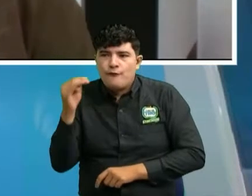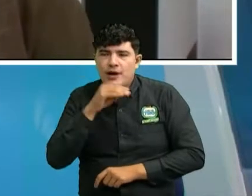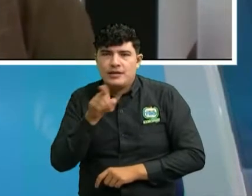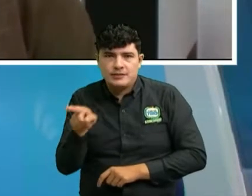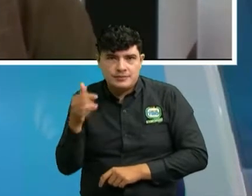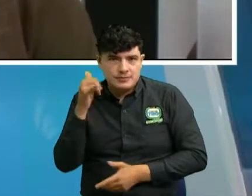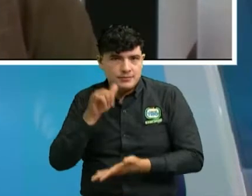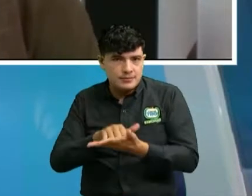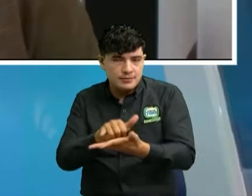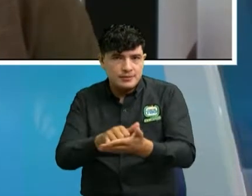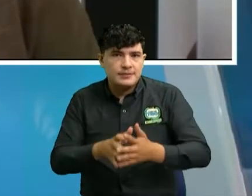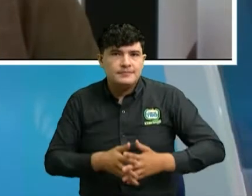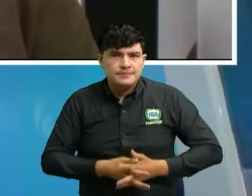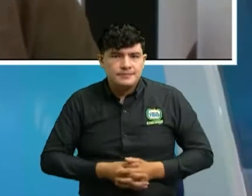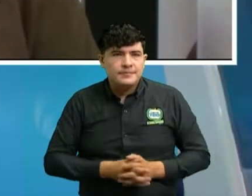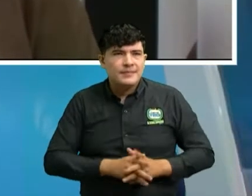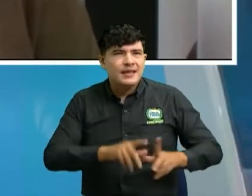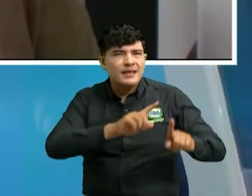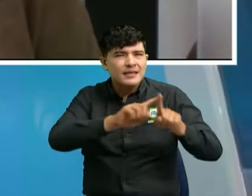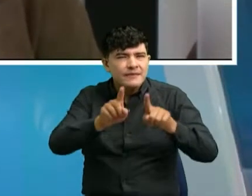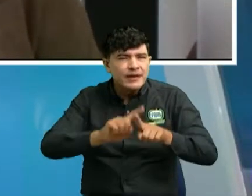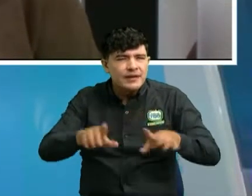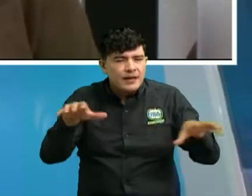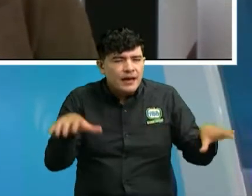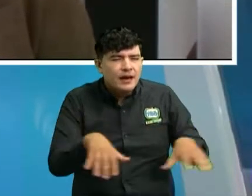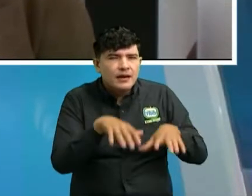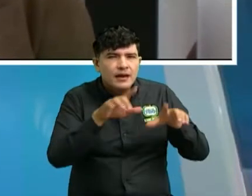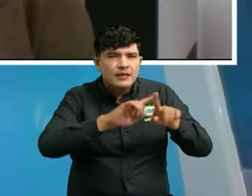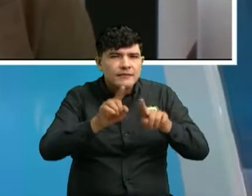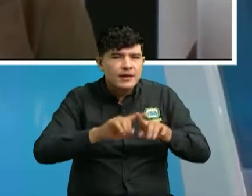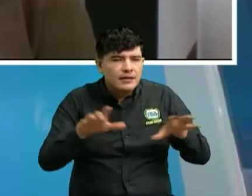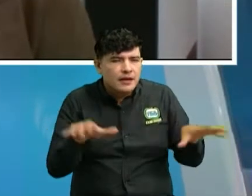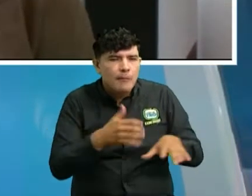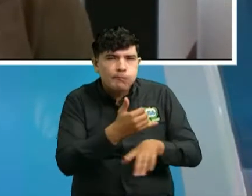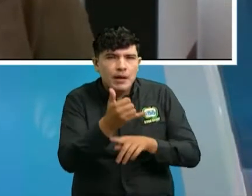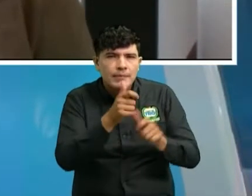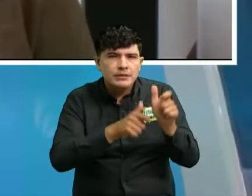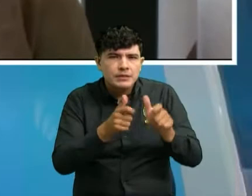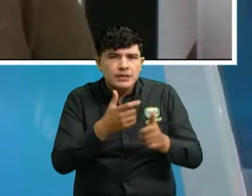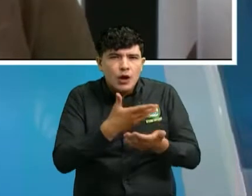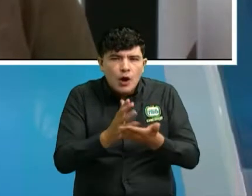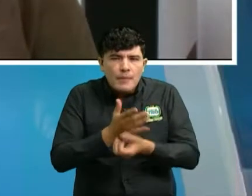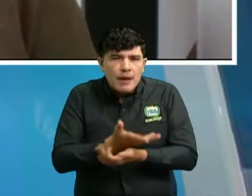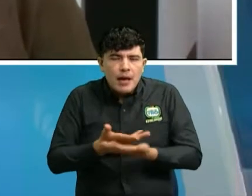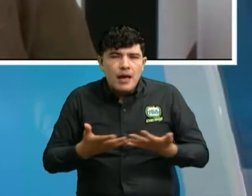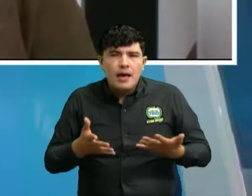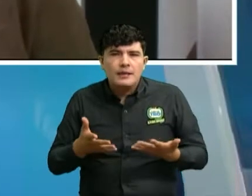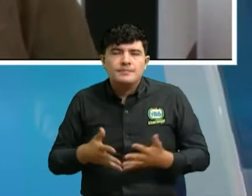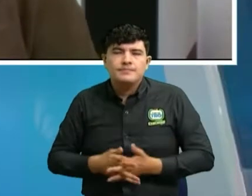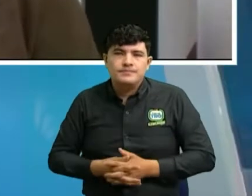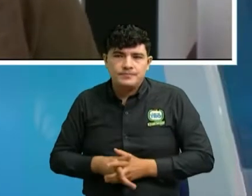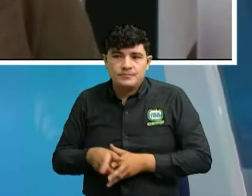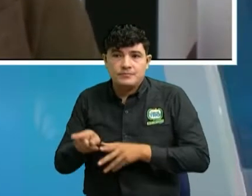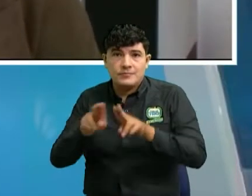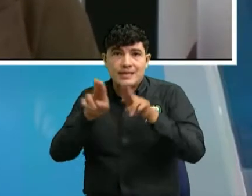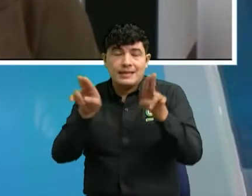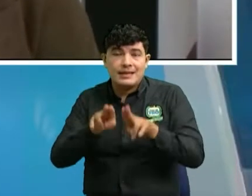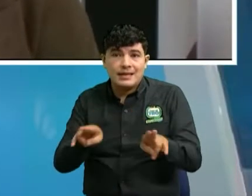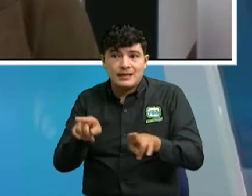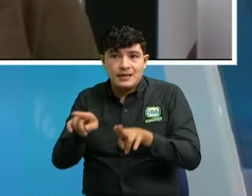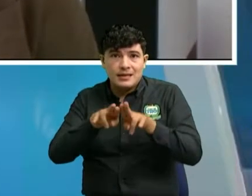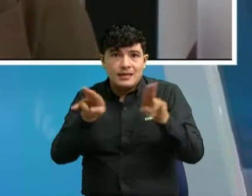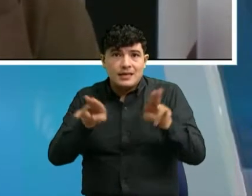digamos de las diferentes cuentas que compran los seguidores afortunadamente el internet nos ofrece